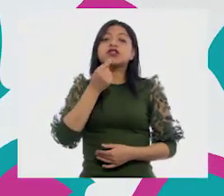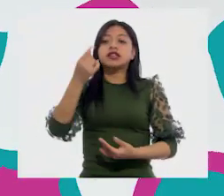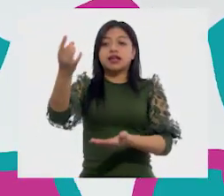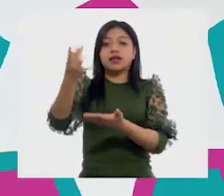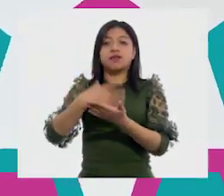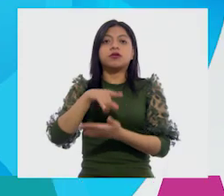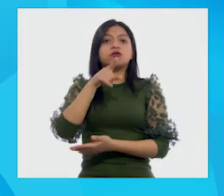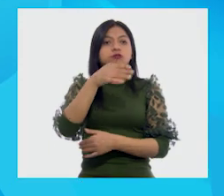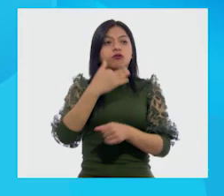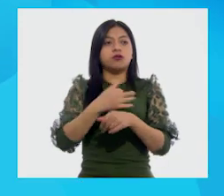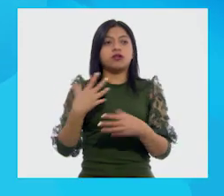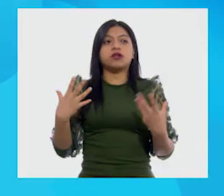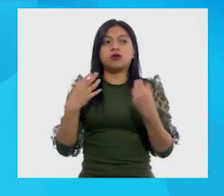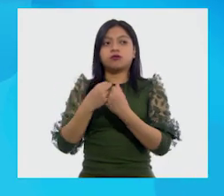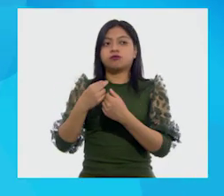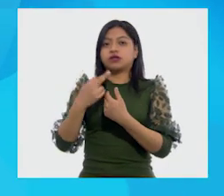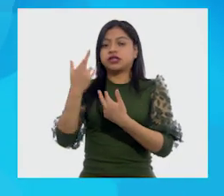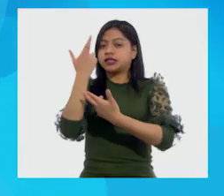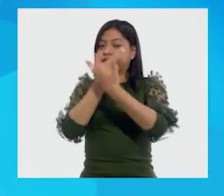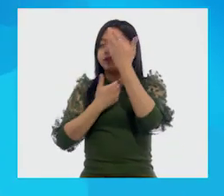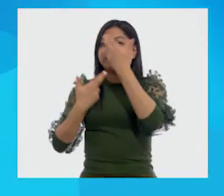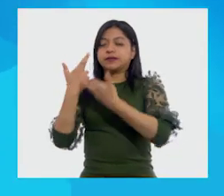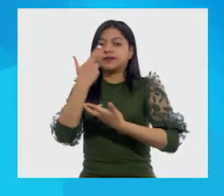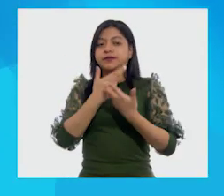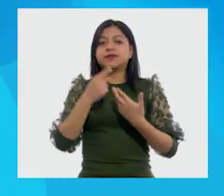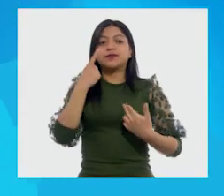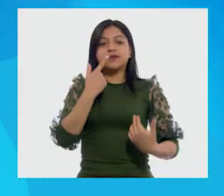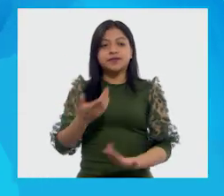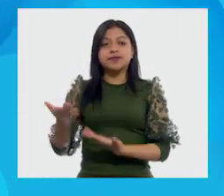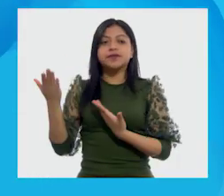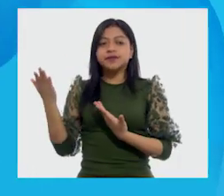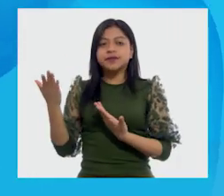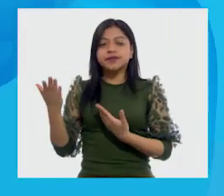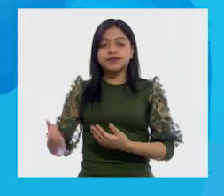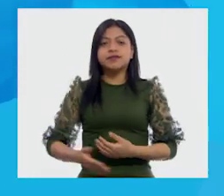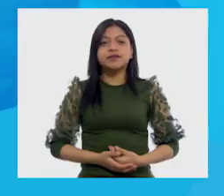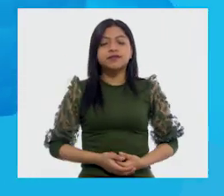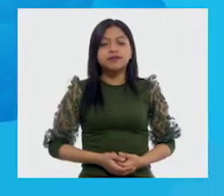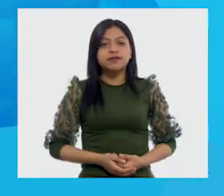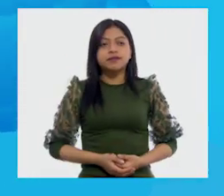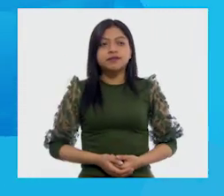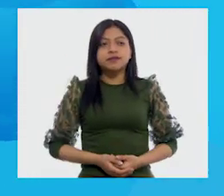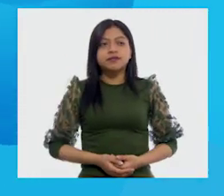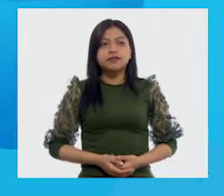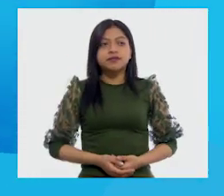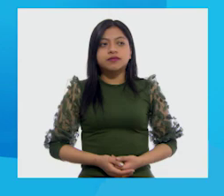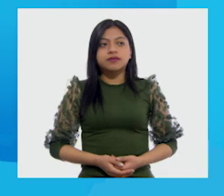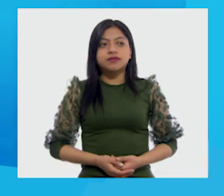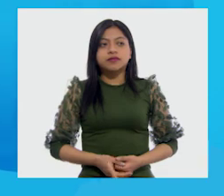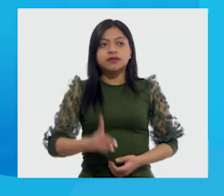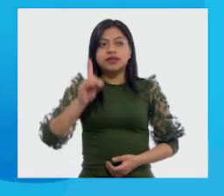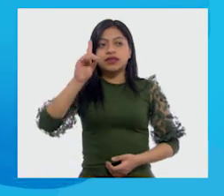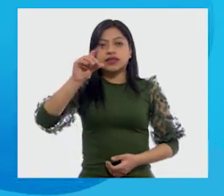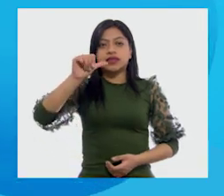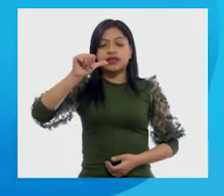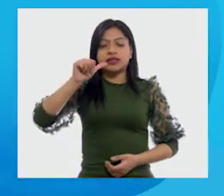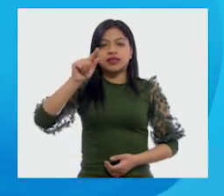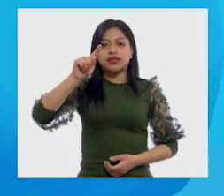revisarlo. Ah, perfecto. ¿Sale? Sí. A ver, dice... Dato,